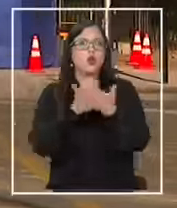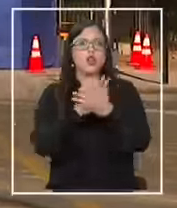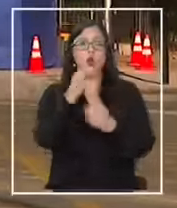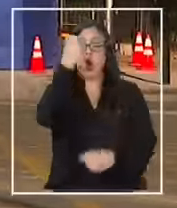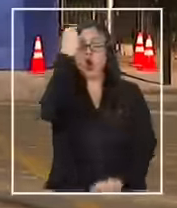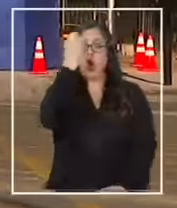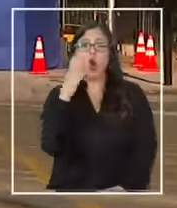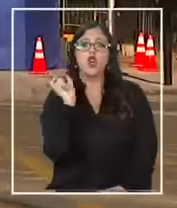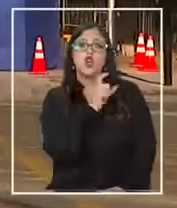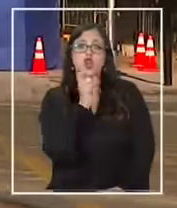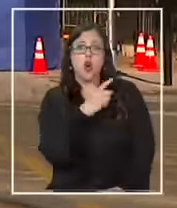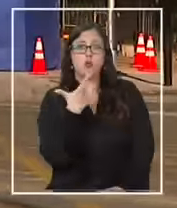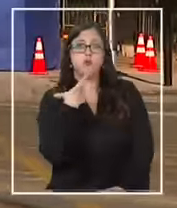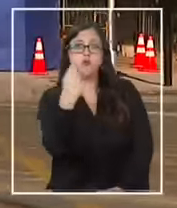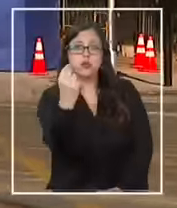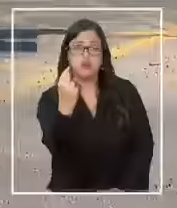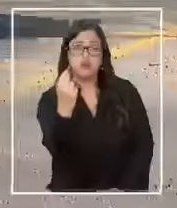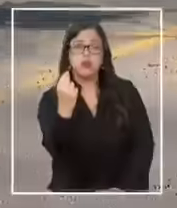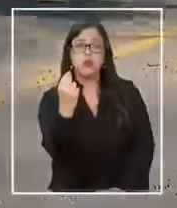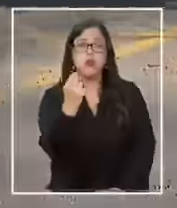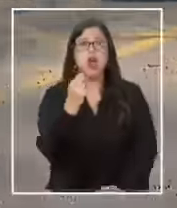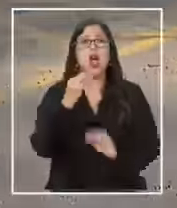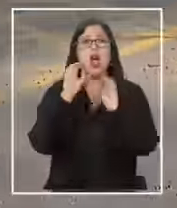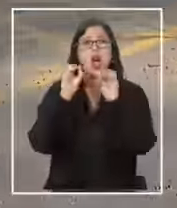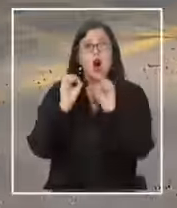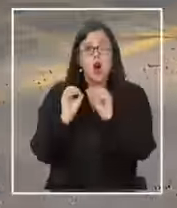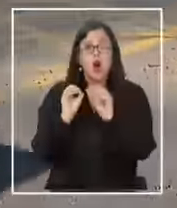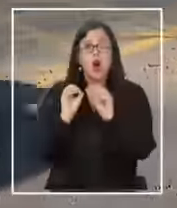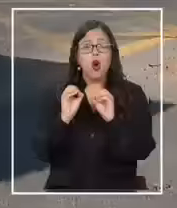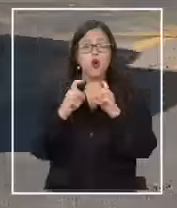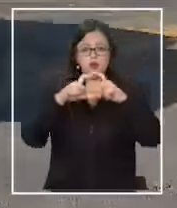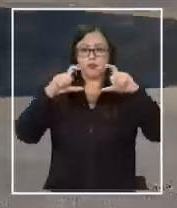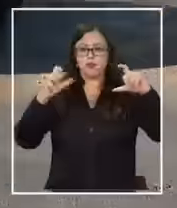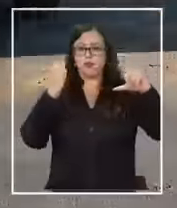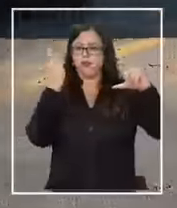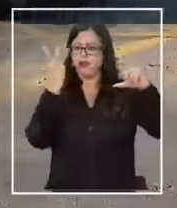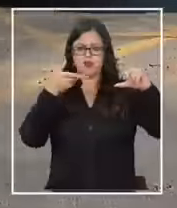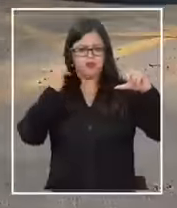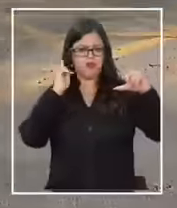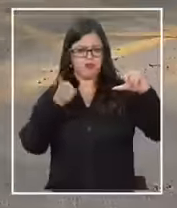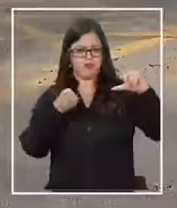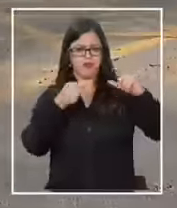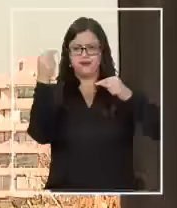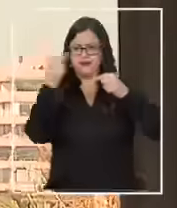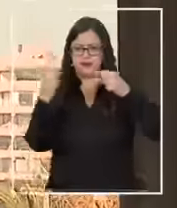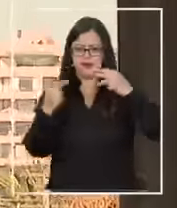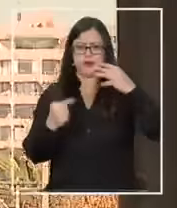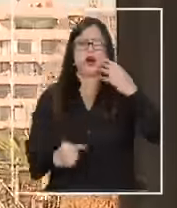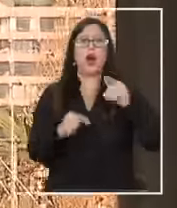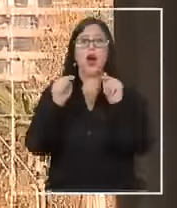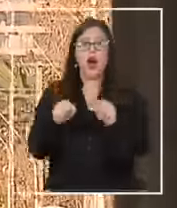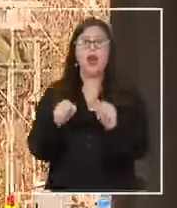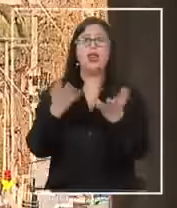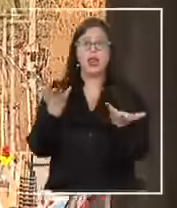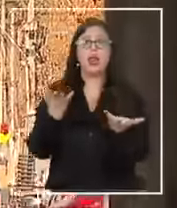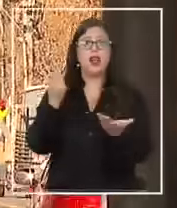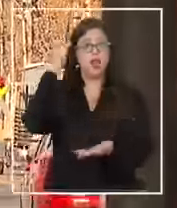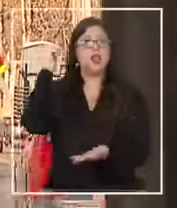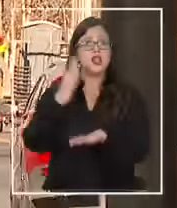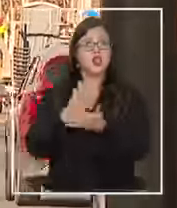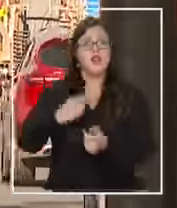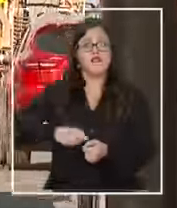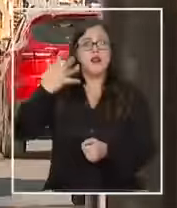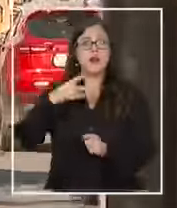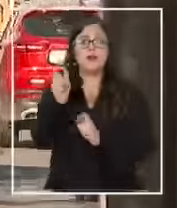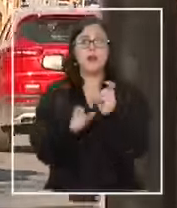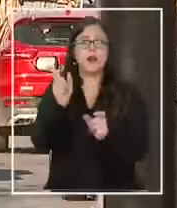semáforo en rojo, anden a acceso de velocidad o estén con restricción, entre otras conductas. Es medida que es valorada